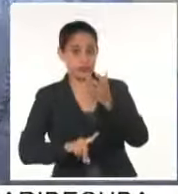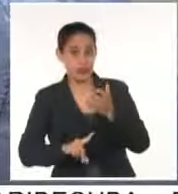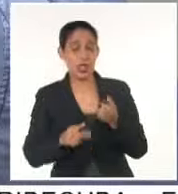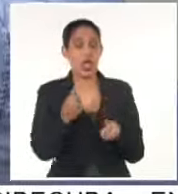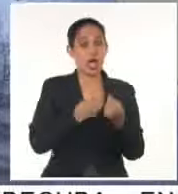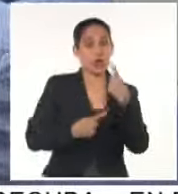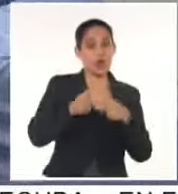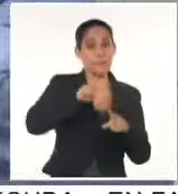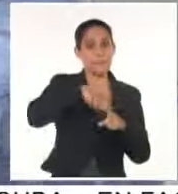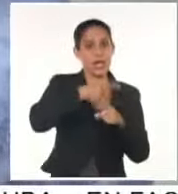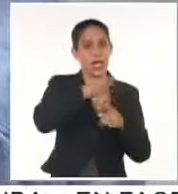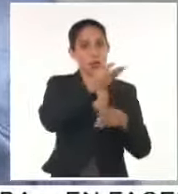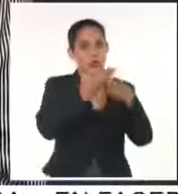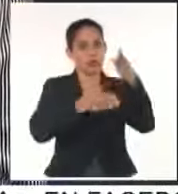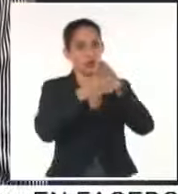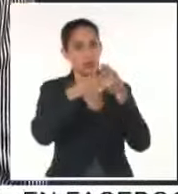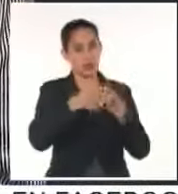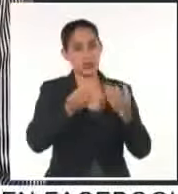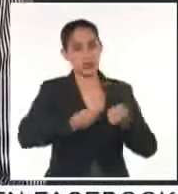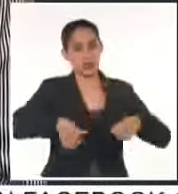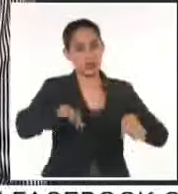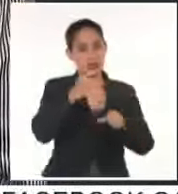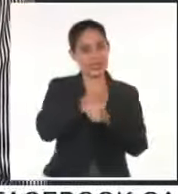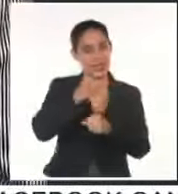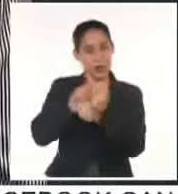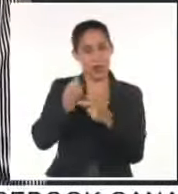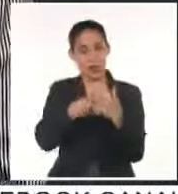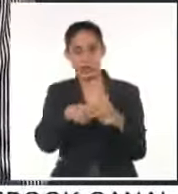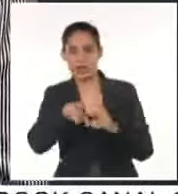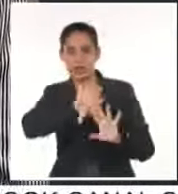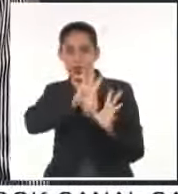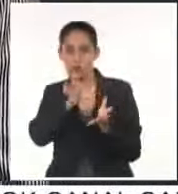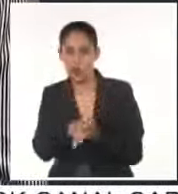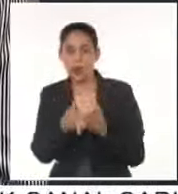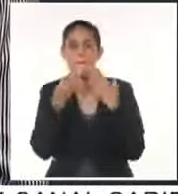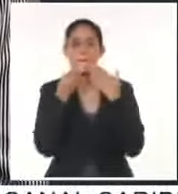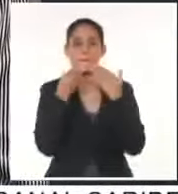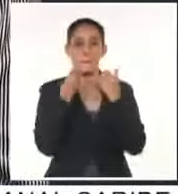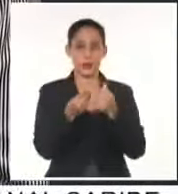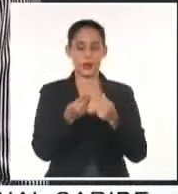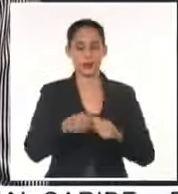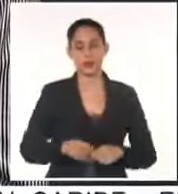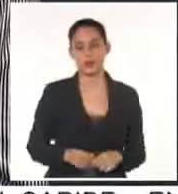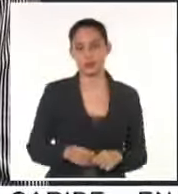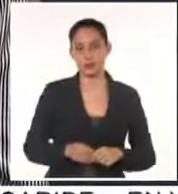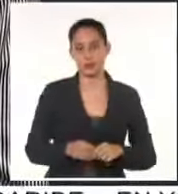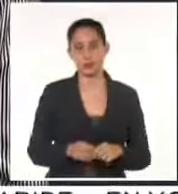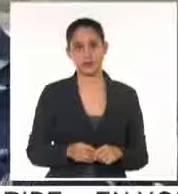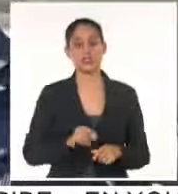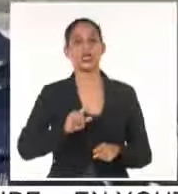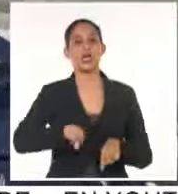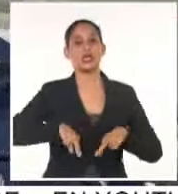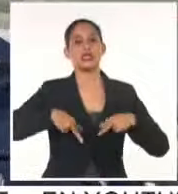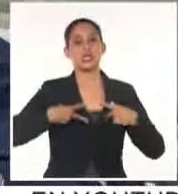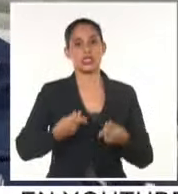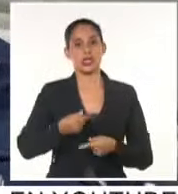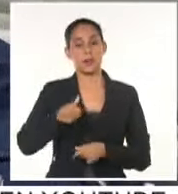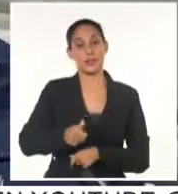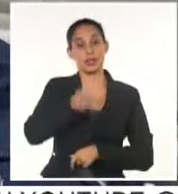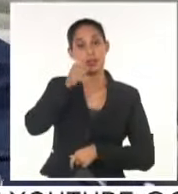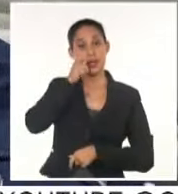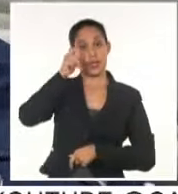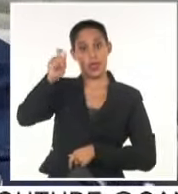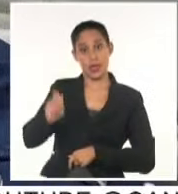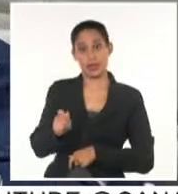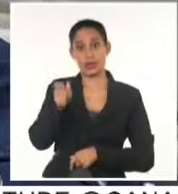construcción para acometer las labores recuperativas tan pronto sea posible. El jefe de estado insistió en lo imperioso de mantener una